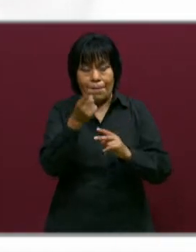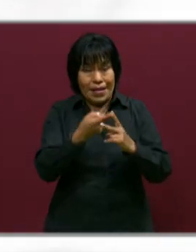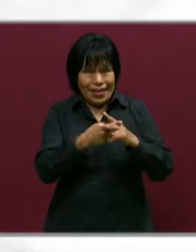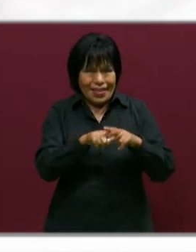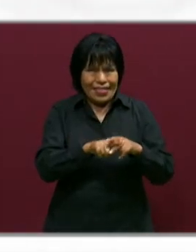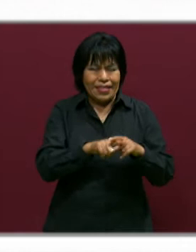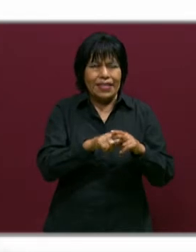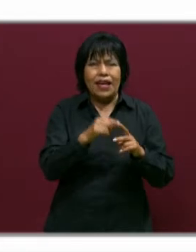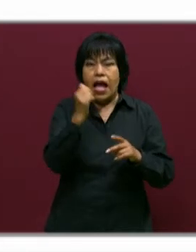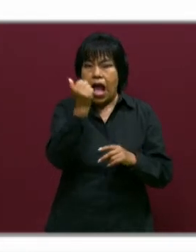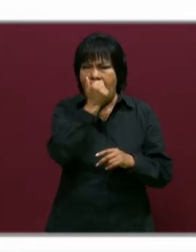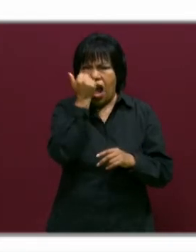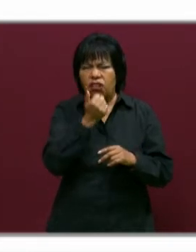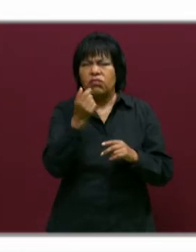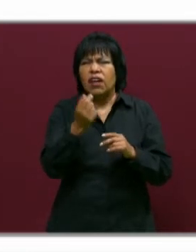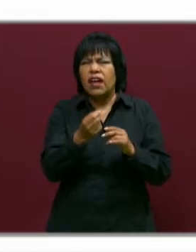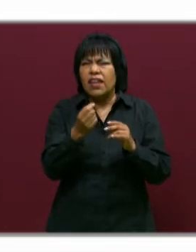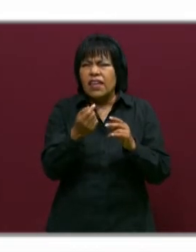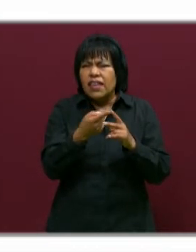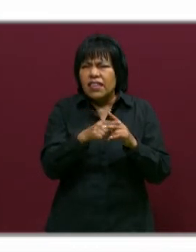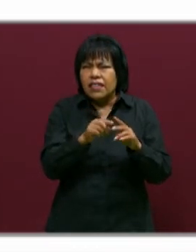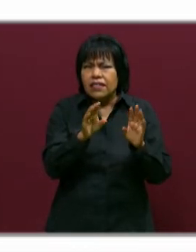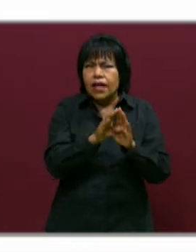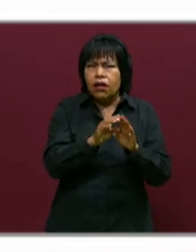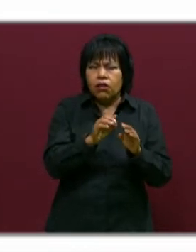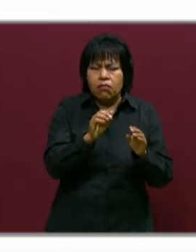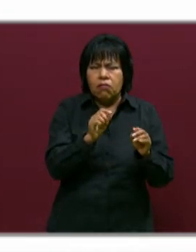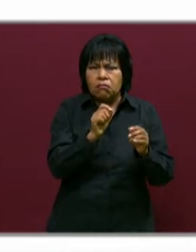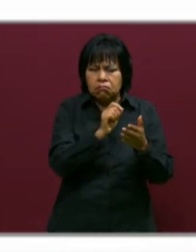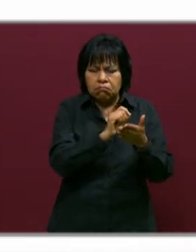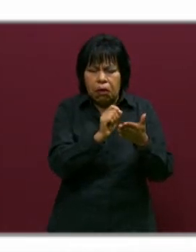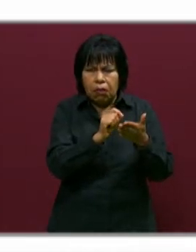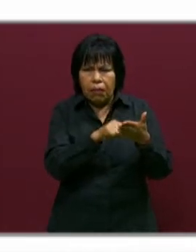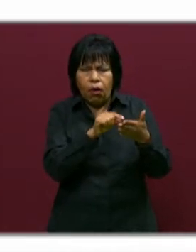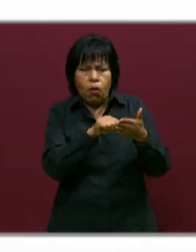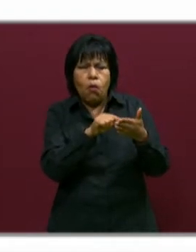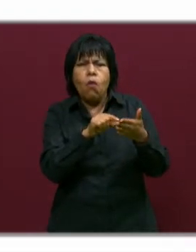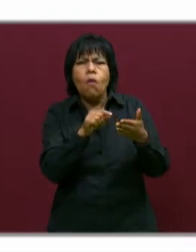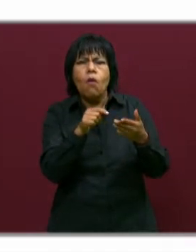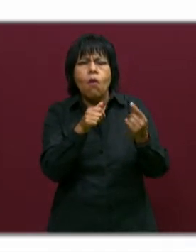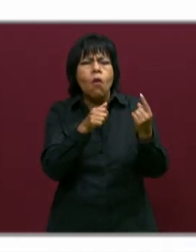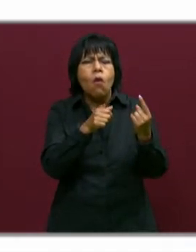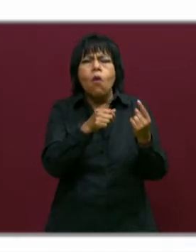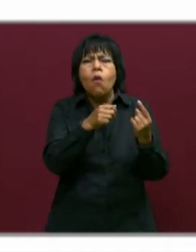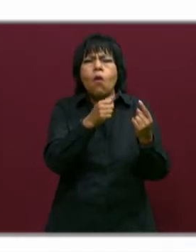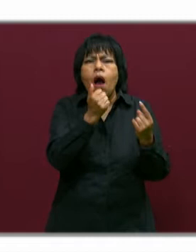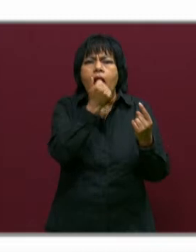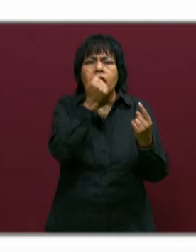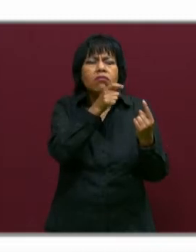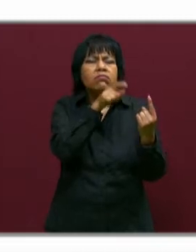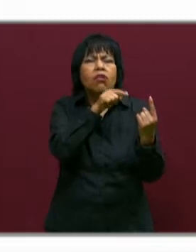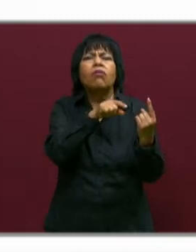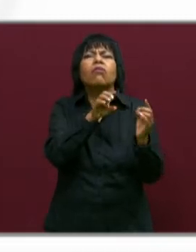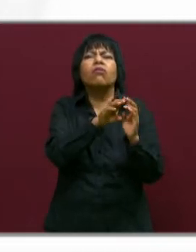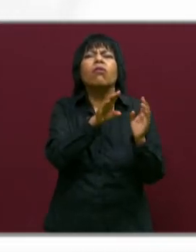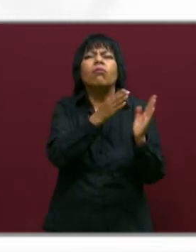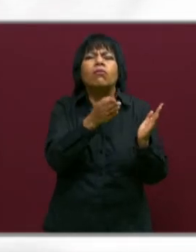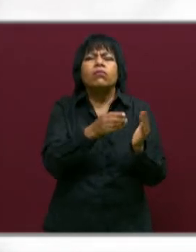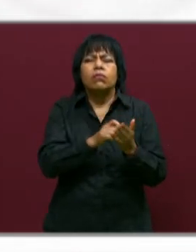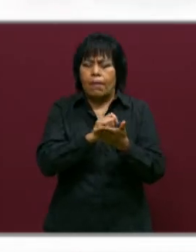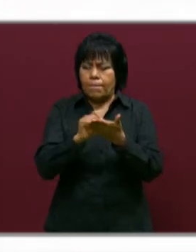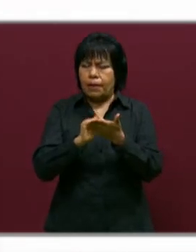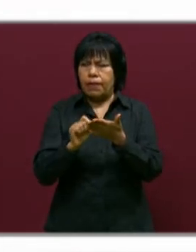realización de fichas descriptivas de sus avances y áreas de mejora. También se